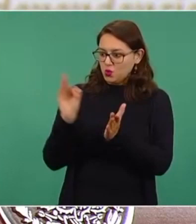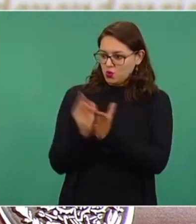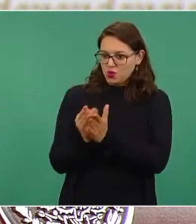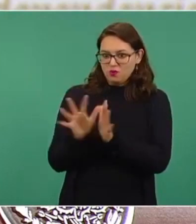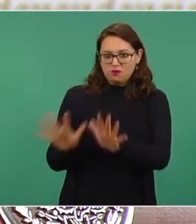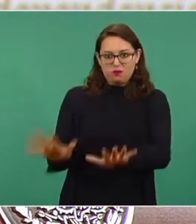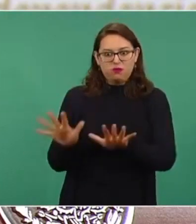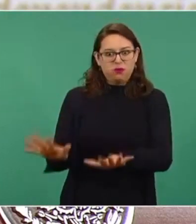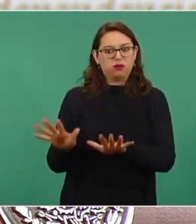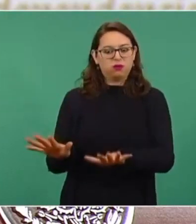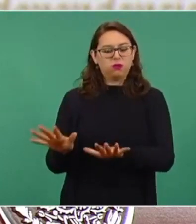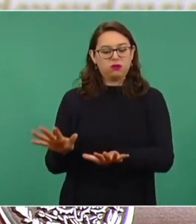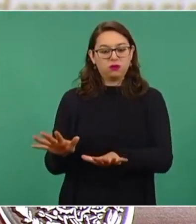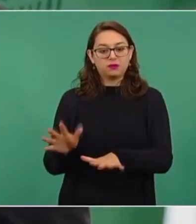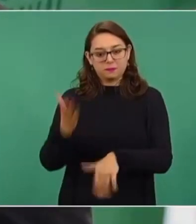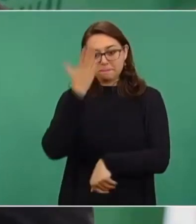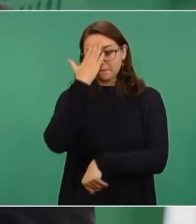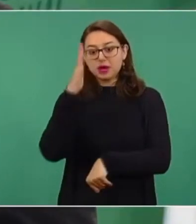pueblo.